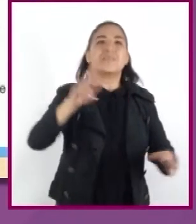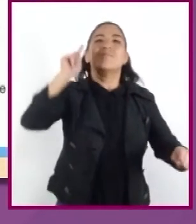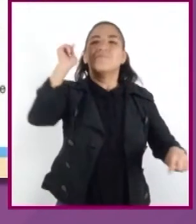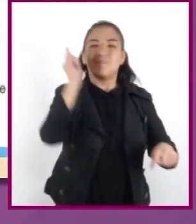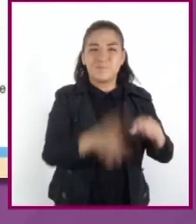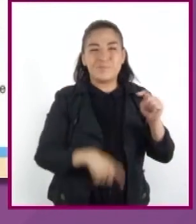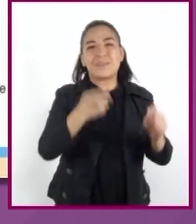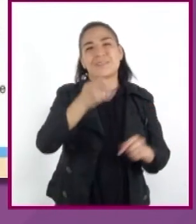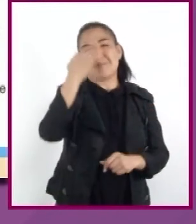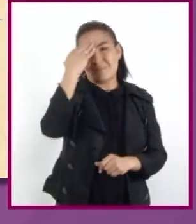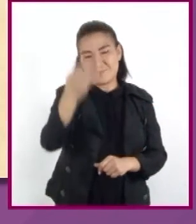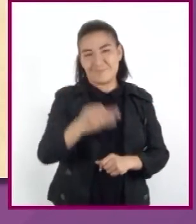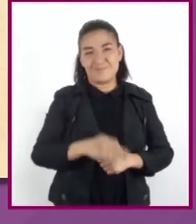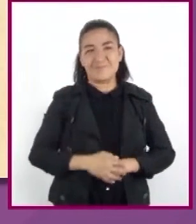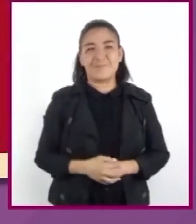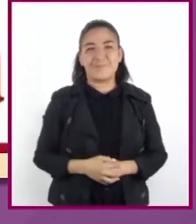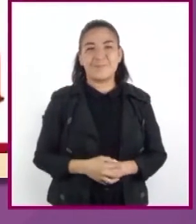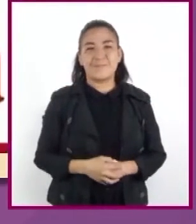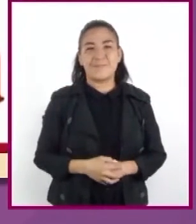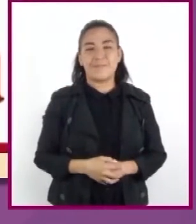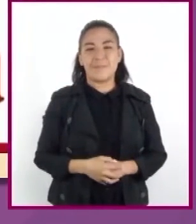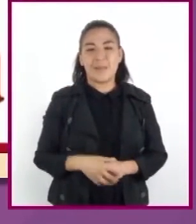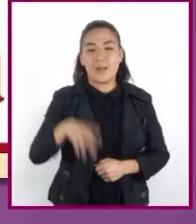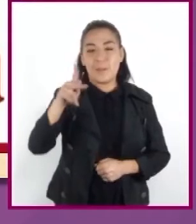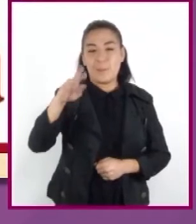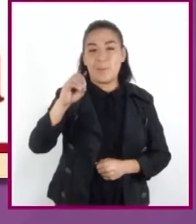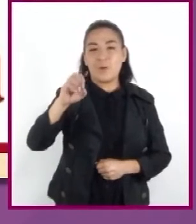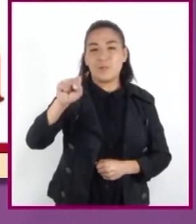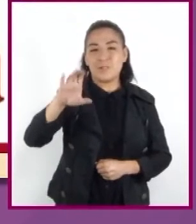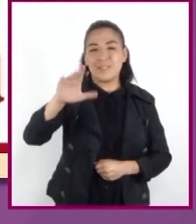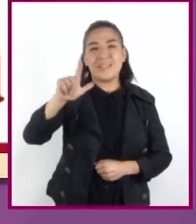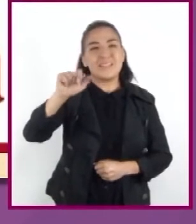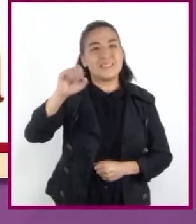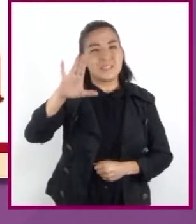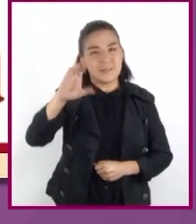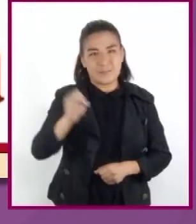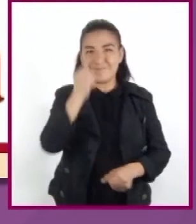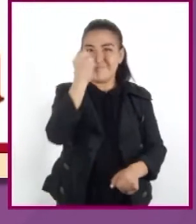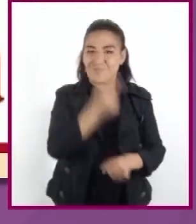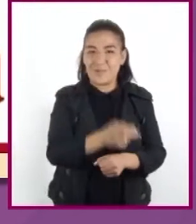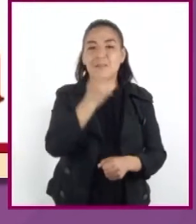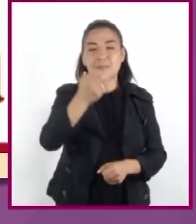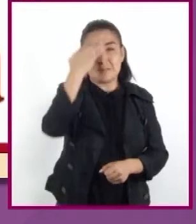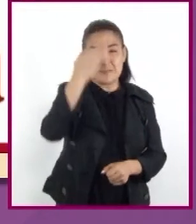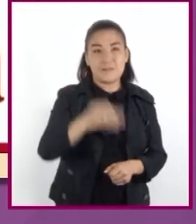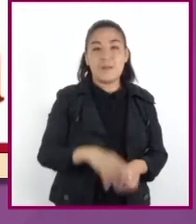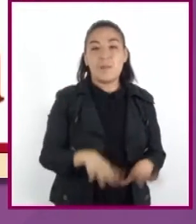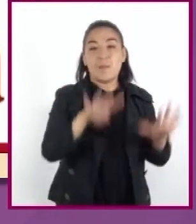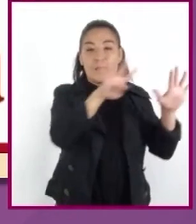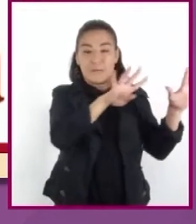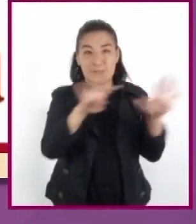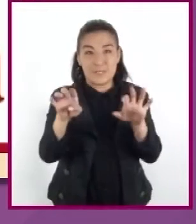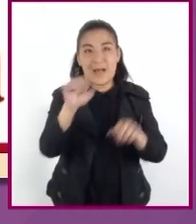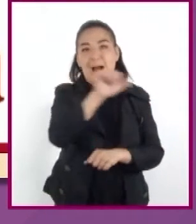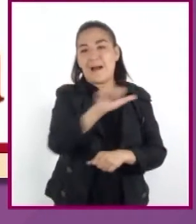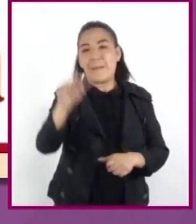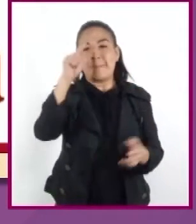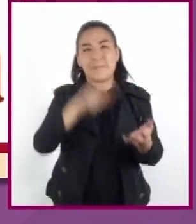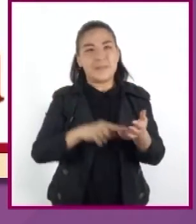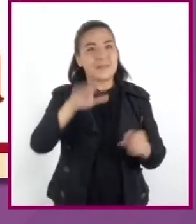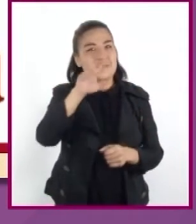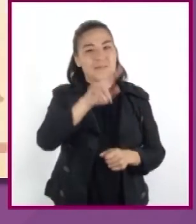finales del periodo. El postclásico tuvo lugar aproximadamente del 900 a